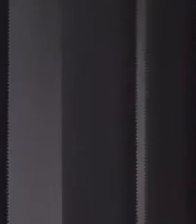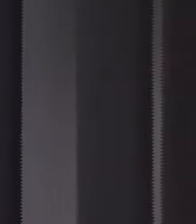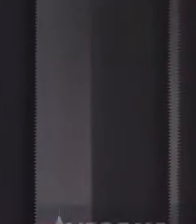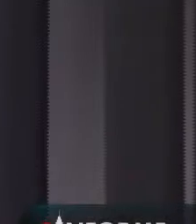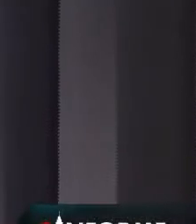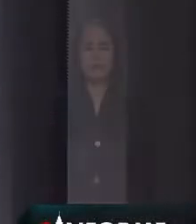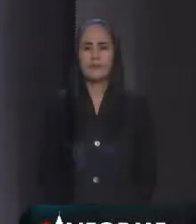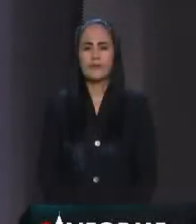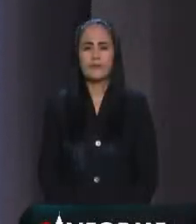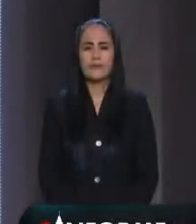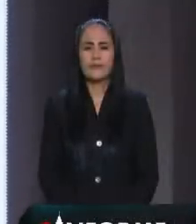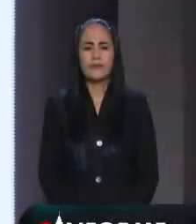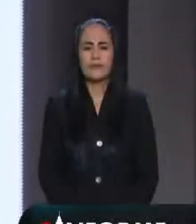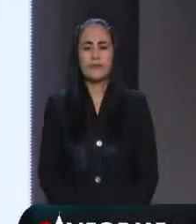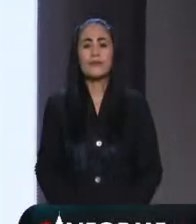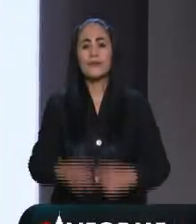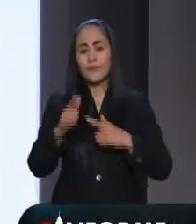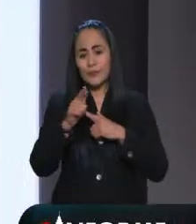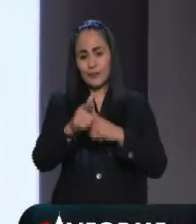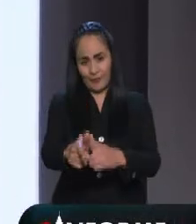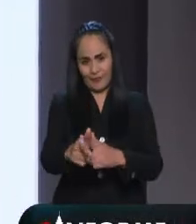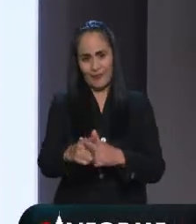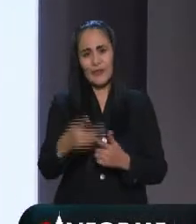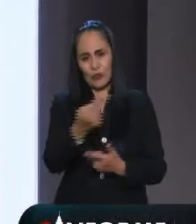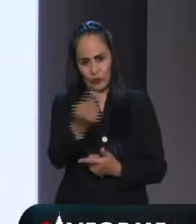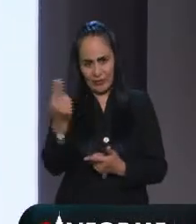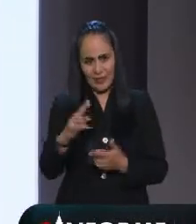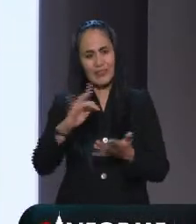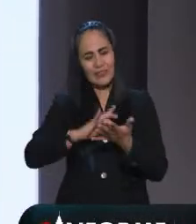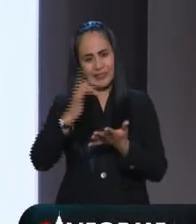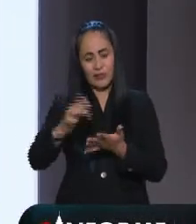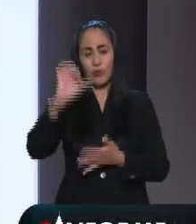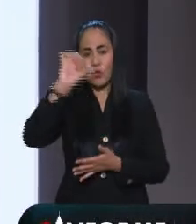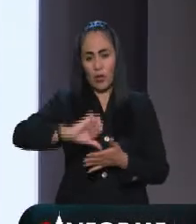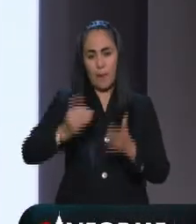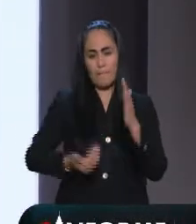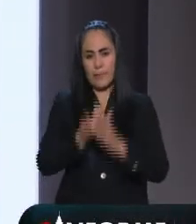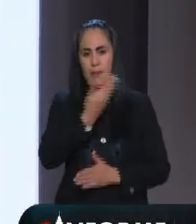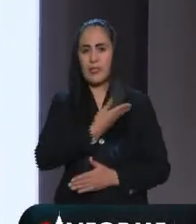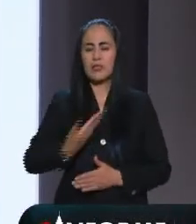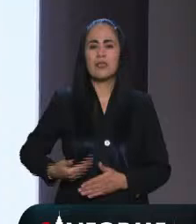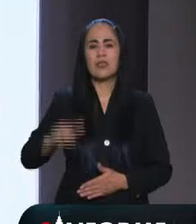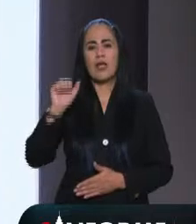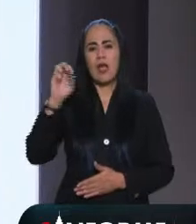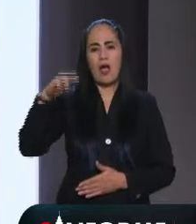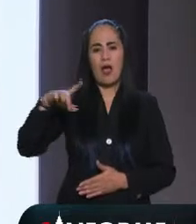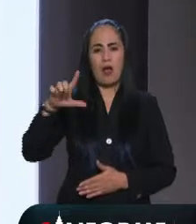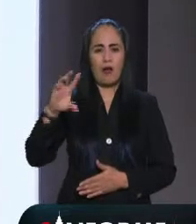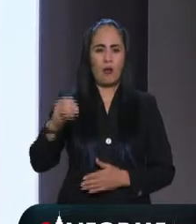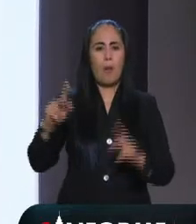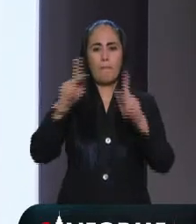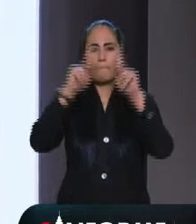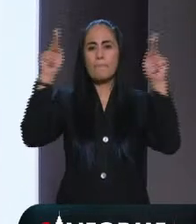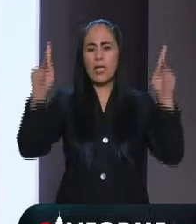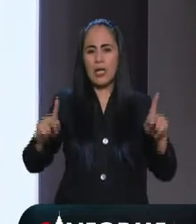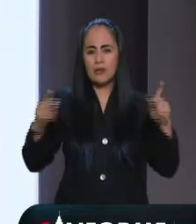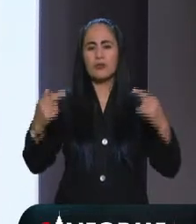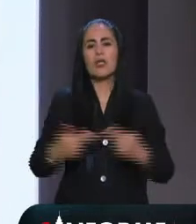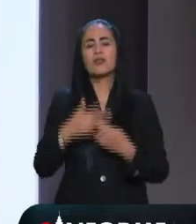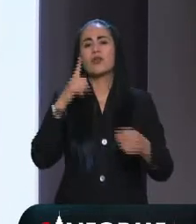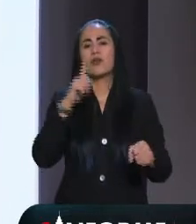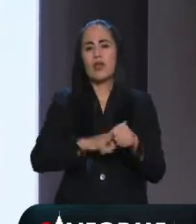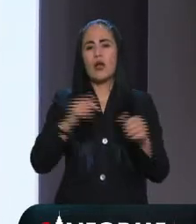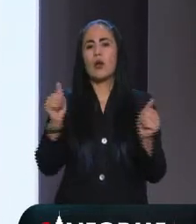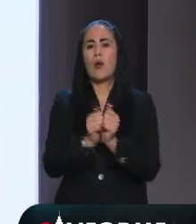Gracias por continuar con nosotros en Informe Capital esta mañana el presidente López Obrador se reunió en Palacio Nacional con el presidente